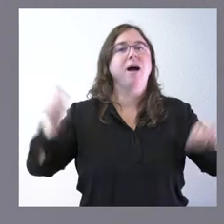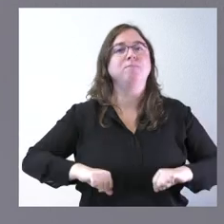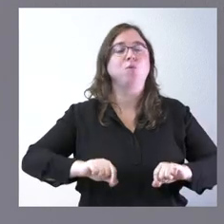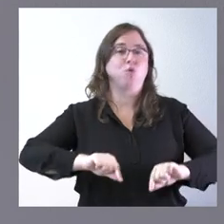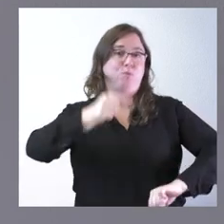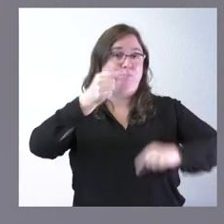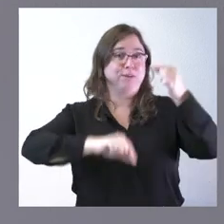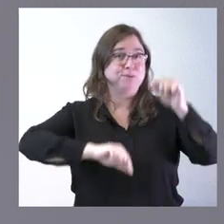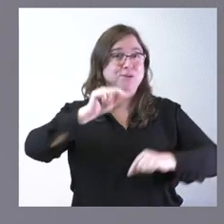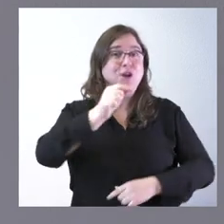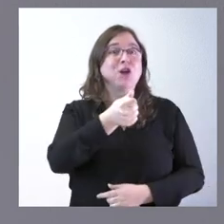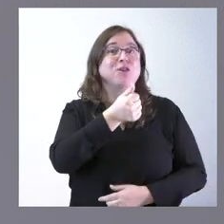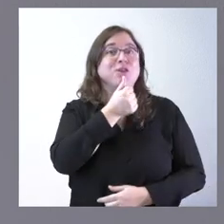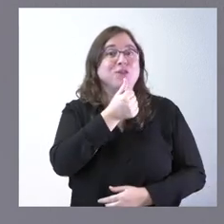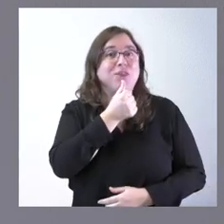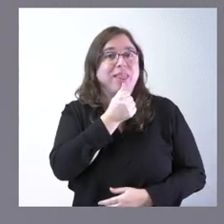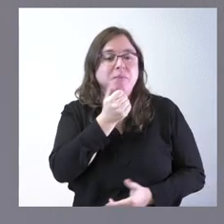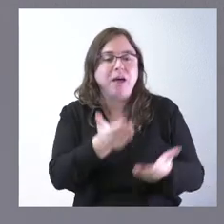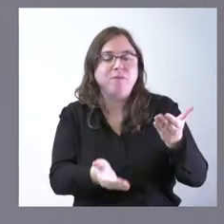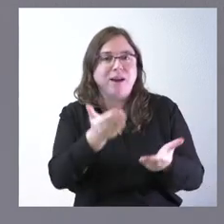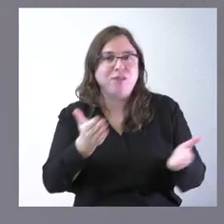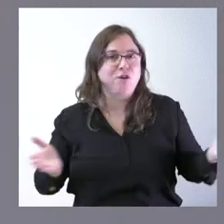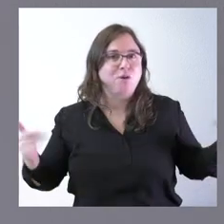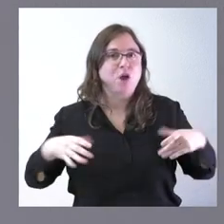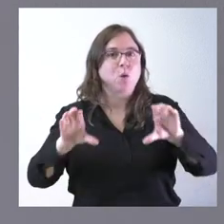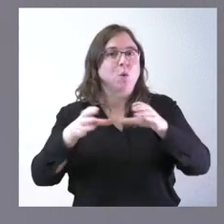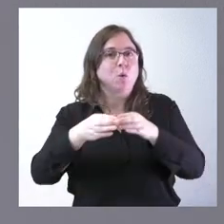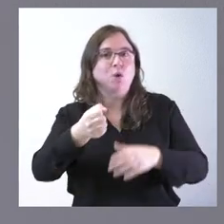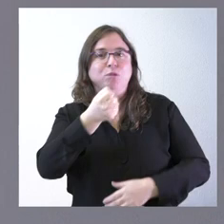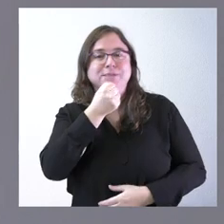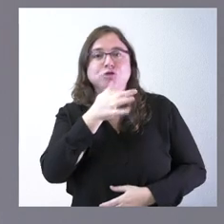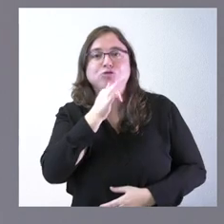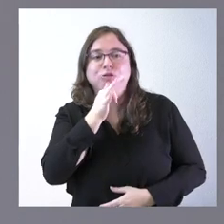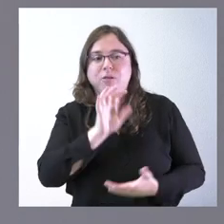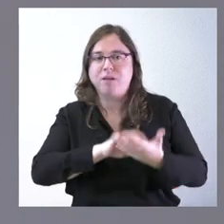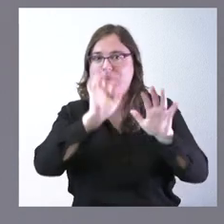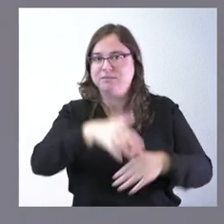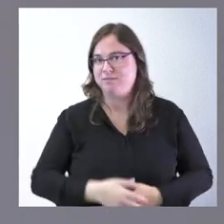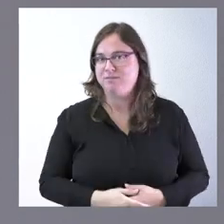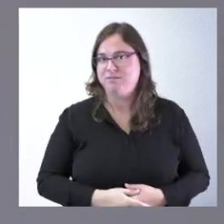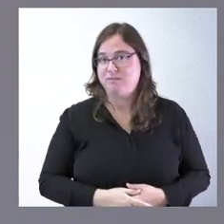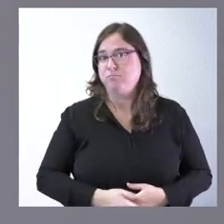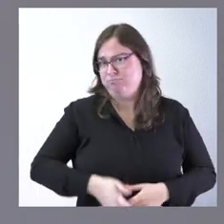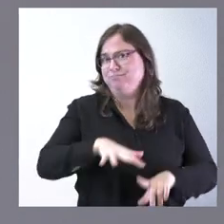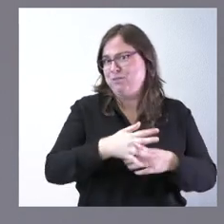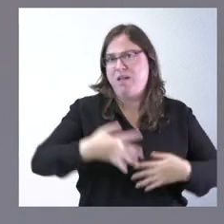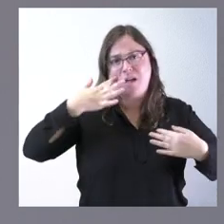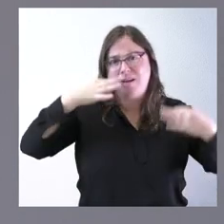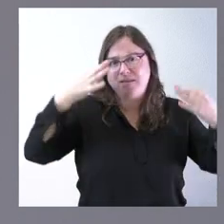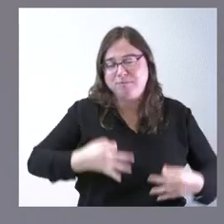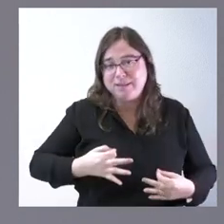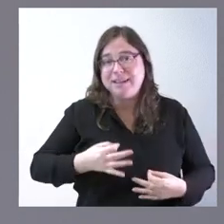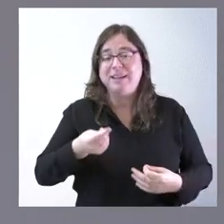y todavía no hemos visto una valoración del grupo socialista en las cortes de Castilla y León sobre el hecho cierto de que las